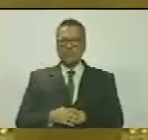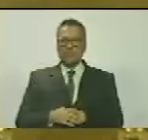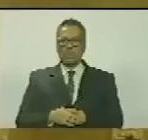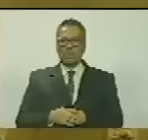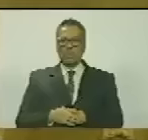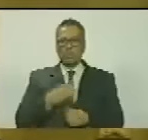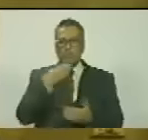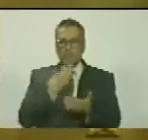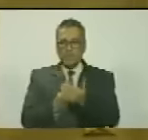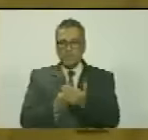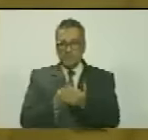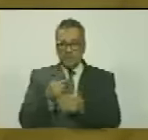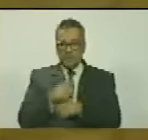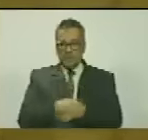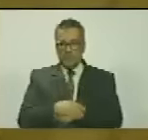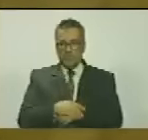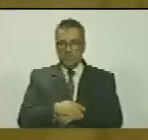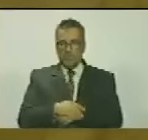Muchísimas gracias.